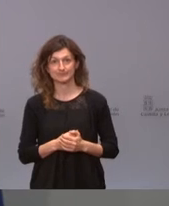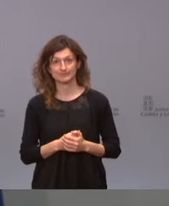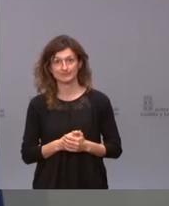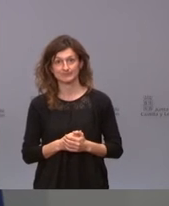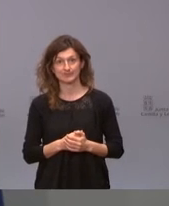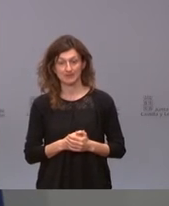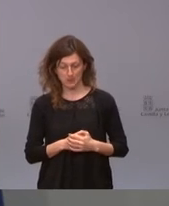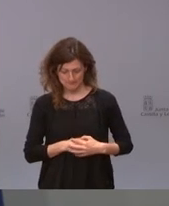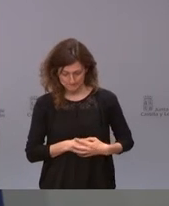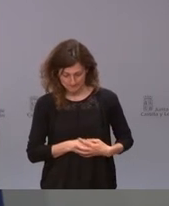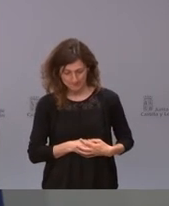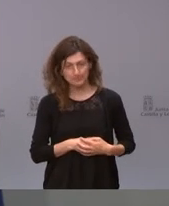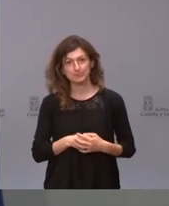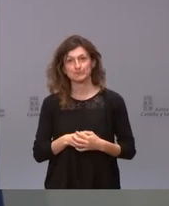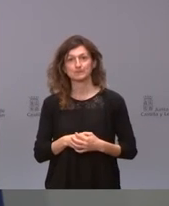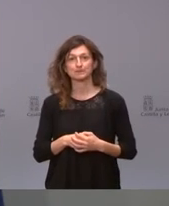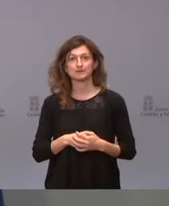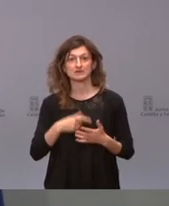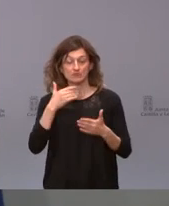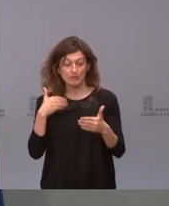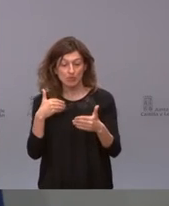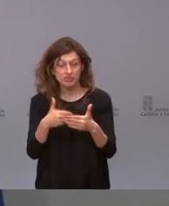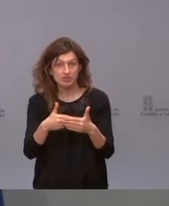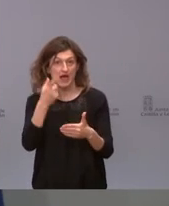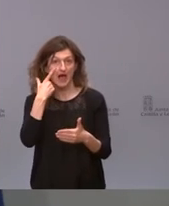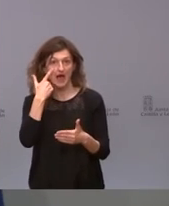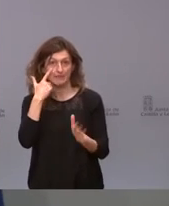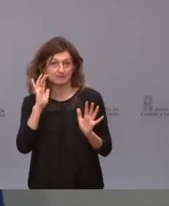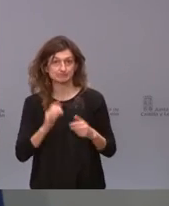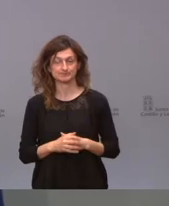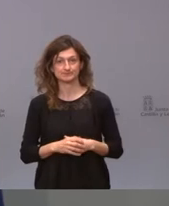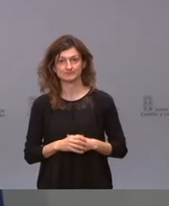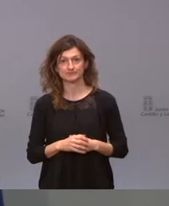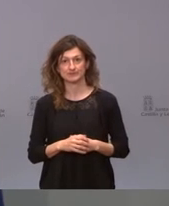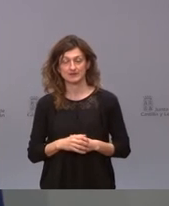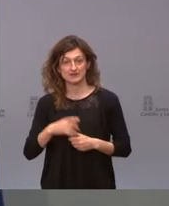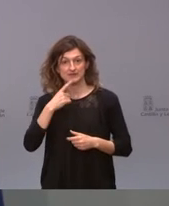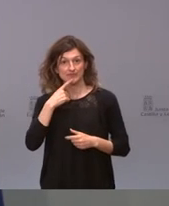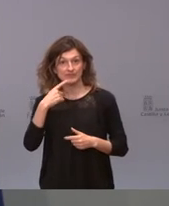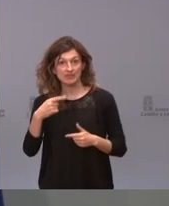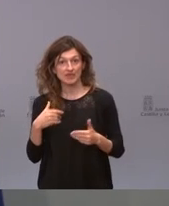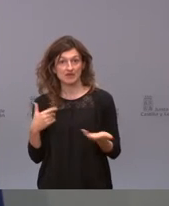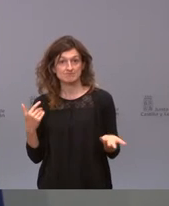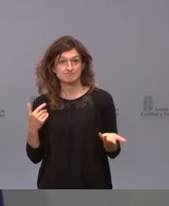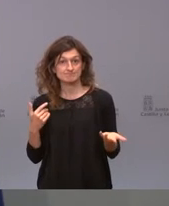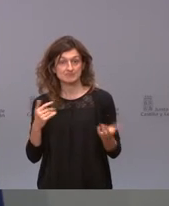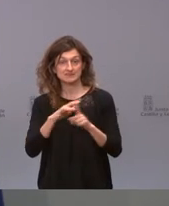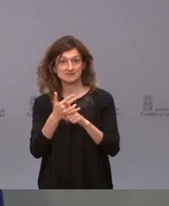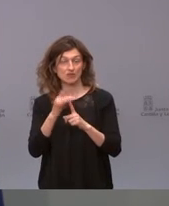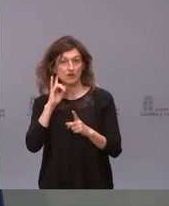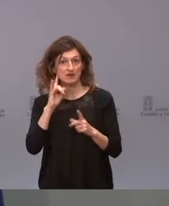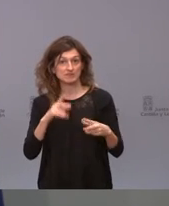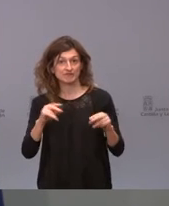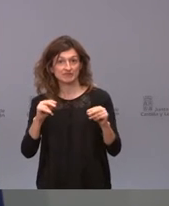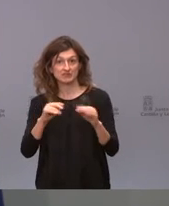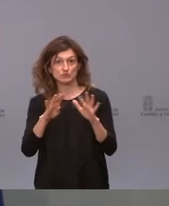como tantos otros llegará el día y ya lo veremos pero los anuncios del presidente del gobierno desgraciadamente